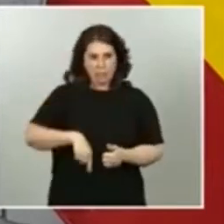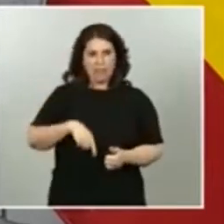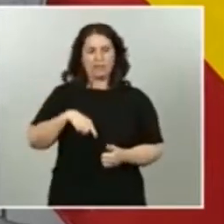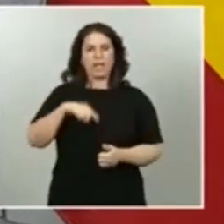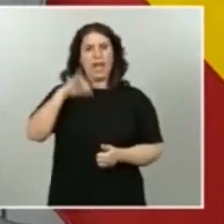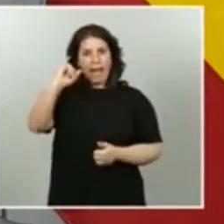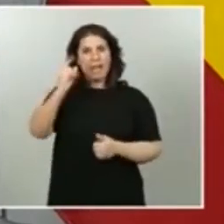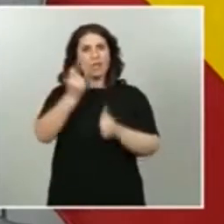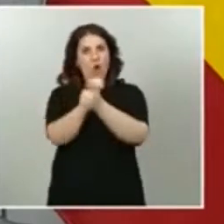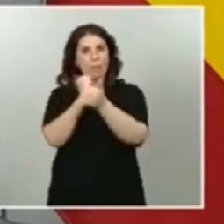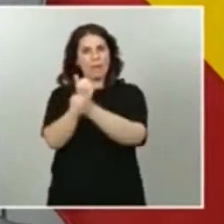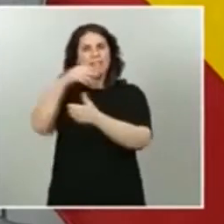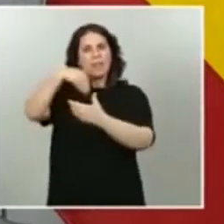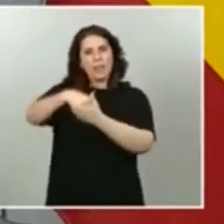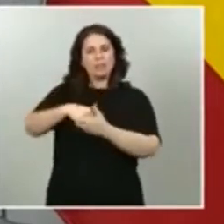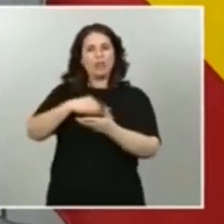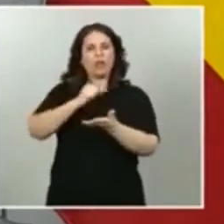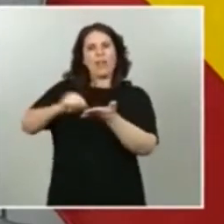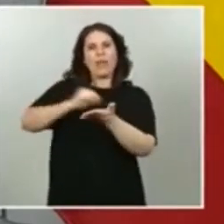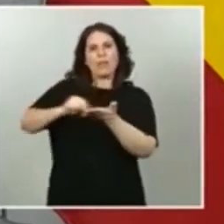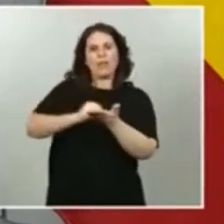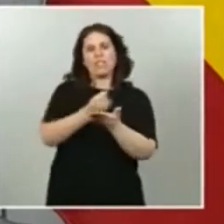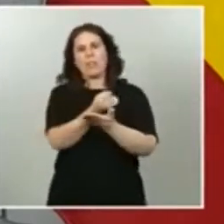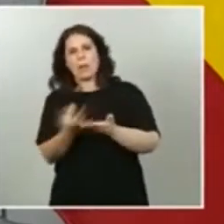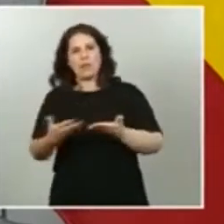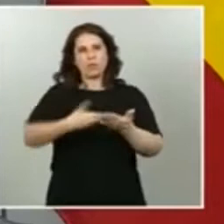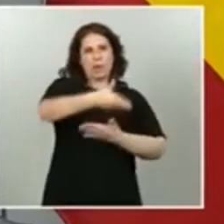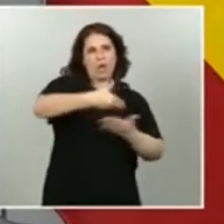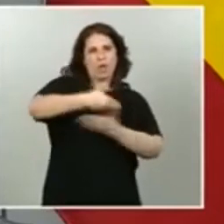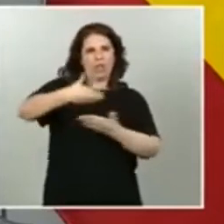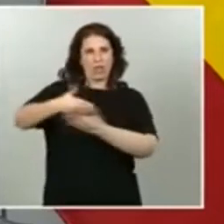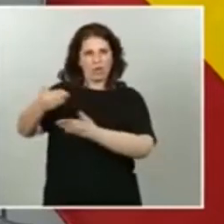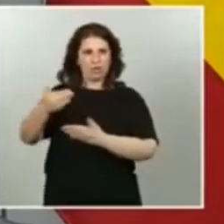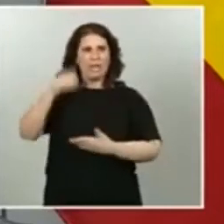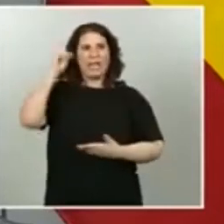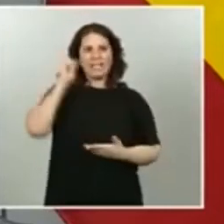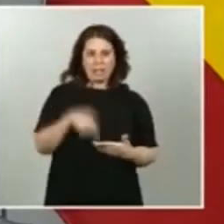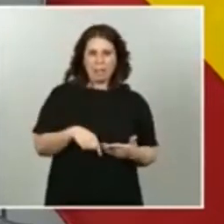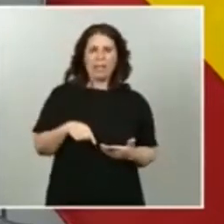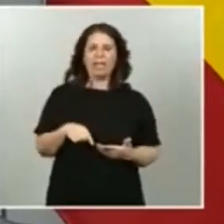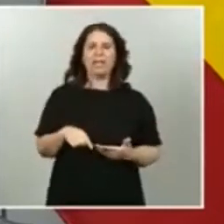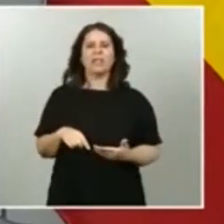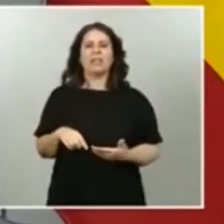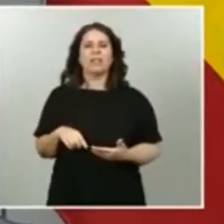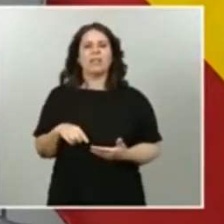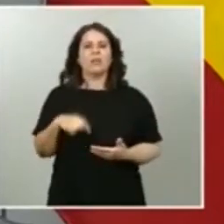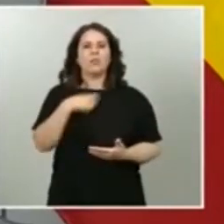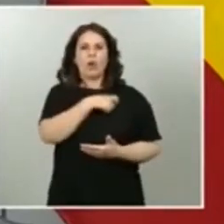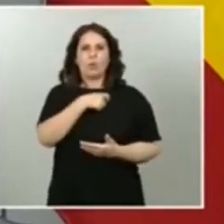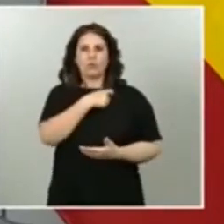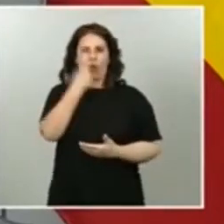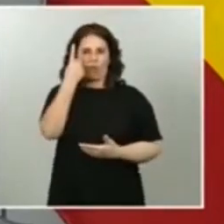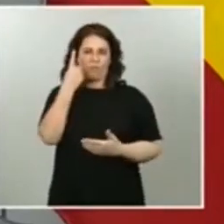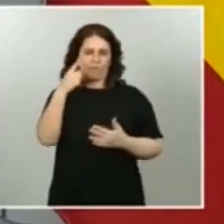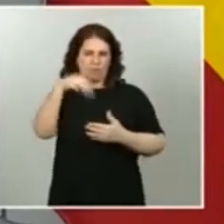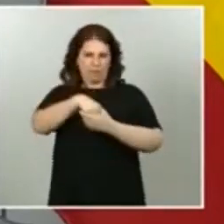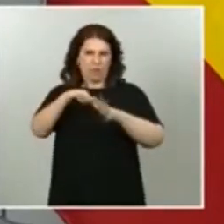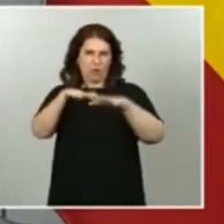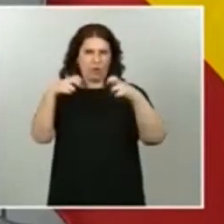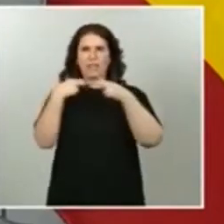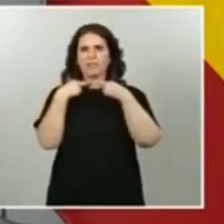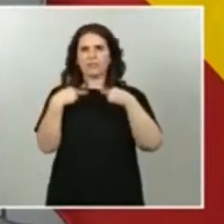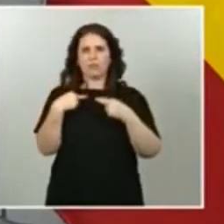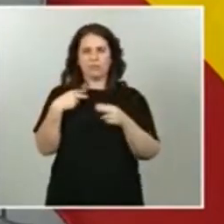redacciones de varios periódicos de este país. Y es un hecho incontrovertido que una comisión del Congreso de los Diputados con presencia de todos los